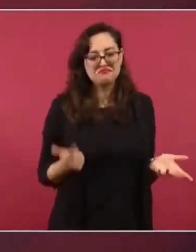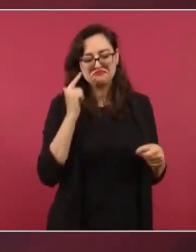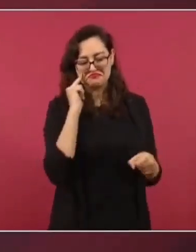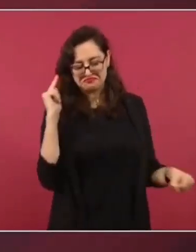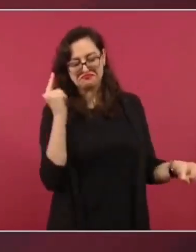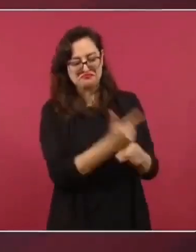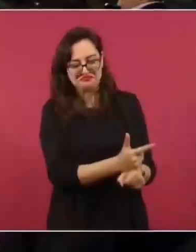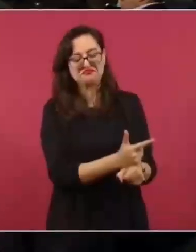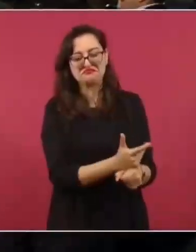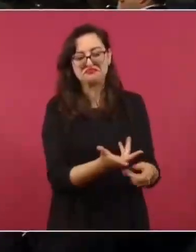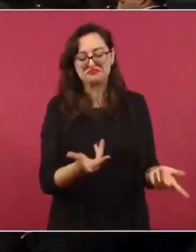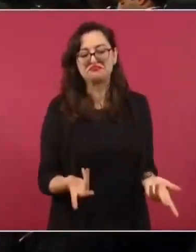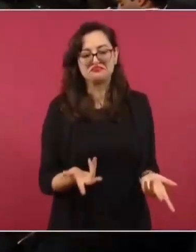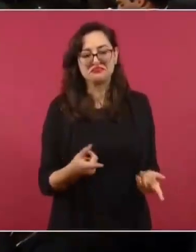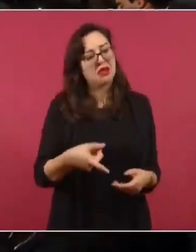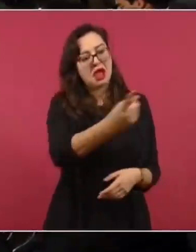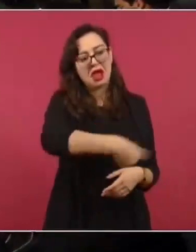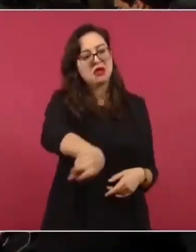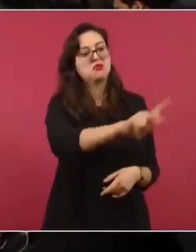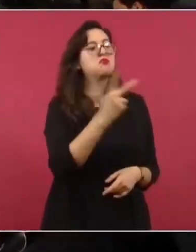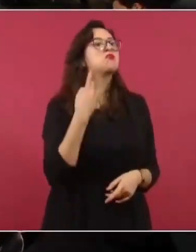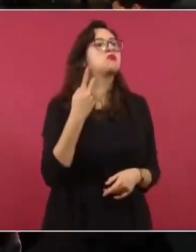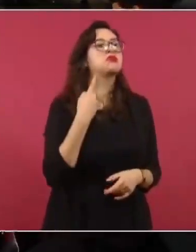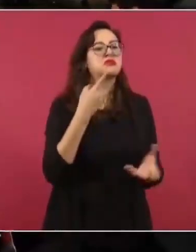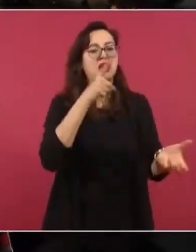política,